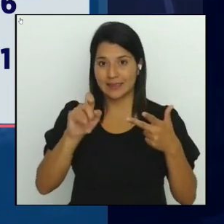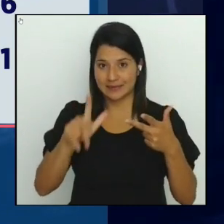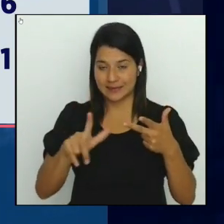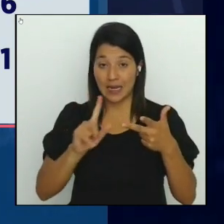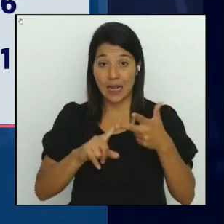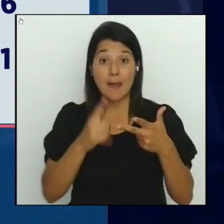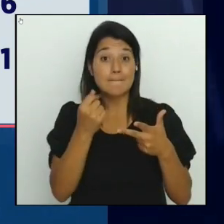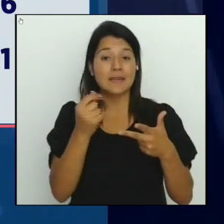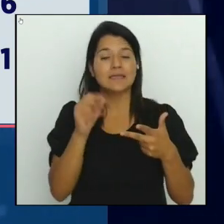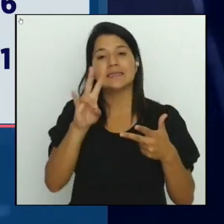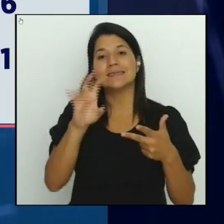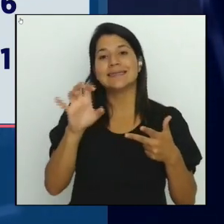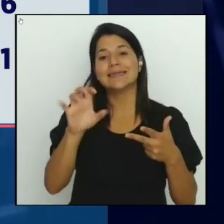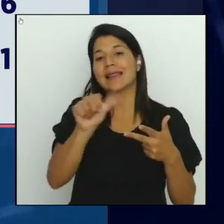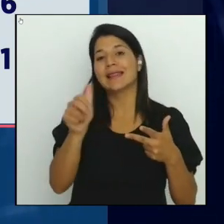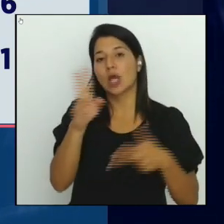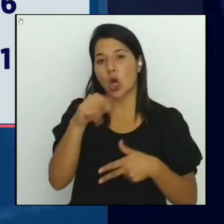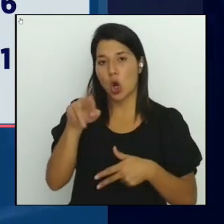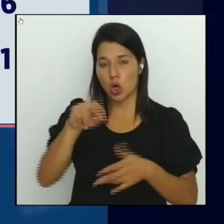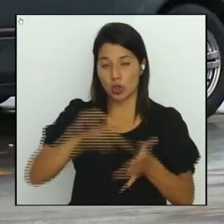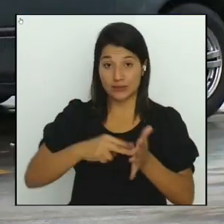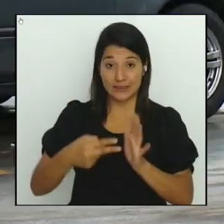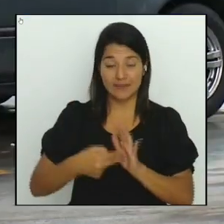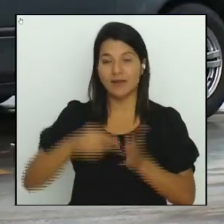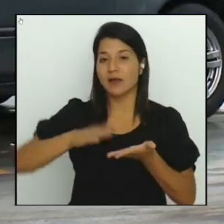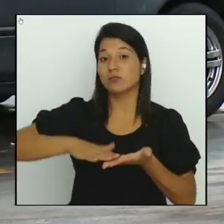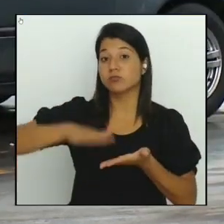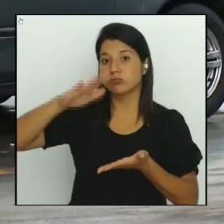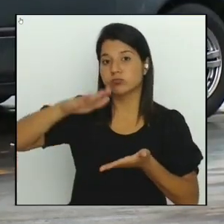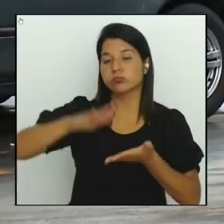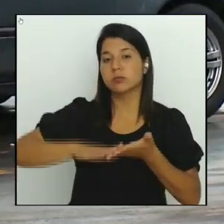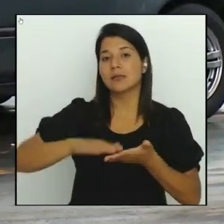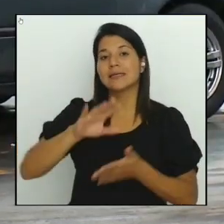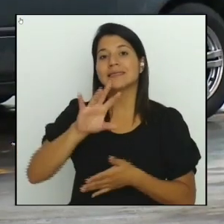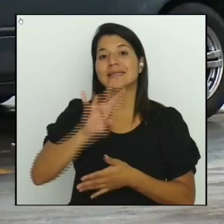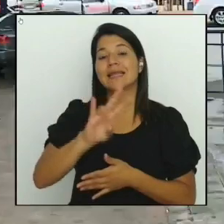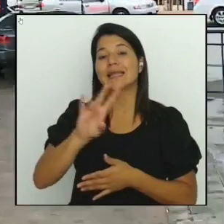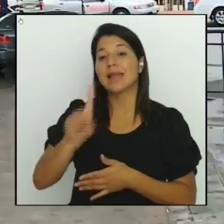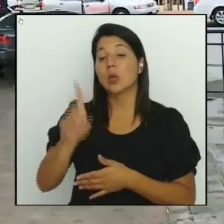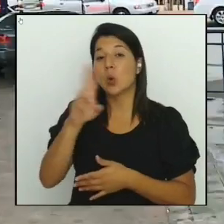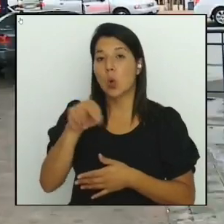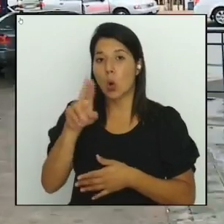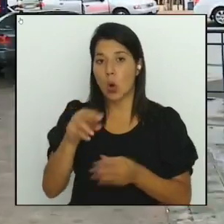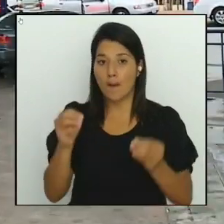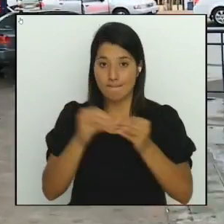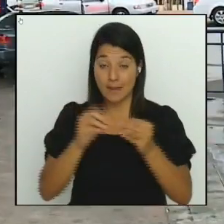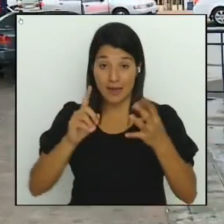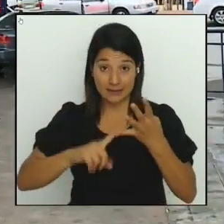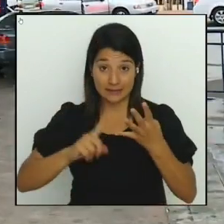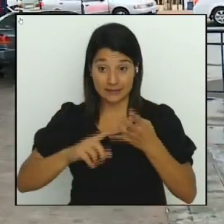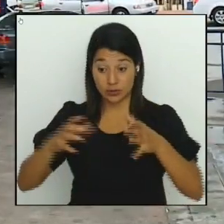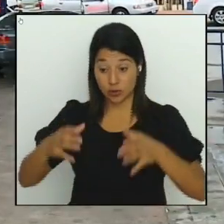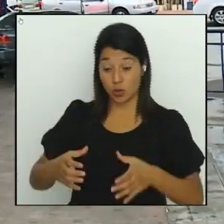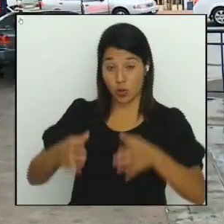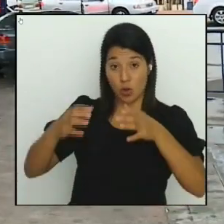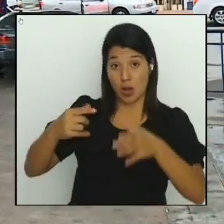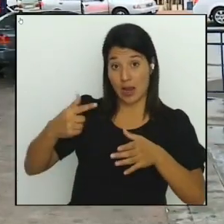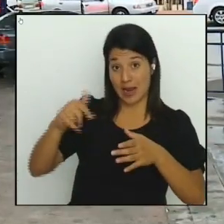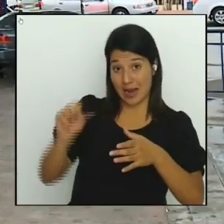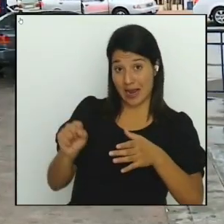710 colones por litro, que significará 71 colones más. Y el cilindro de gas pasará a costar 6